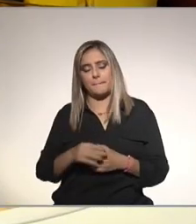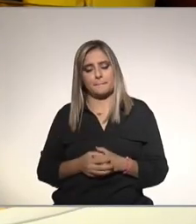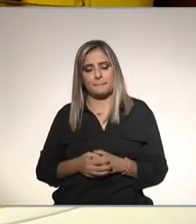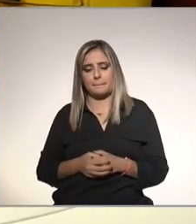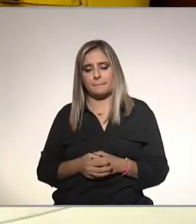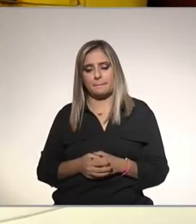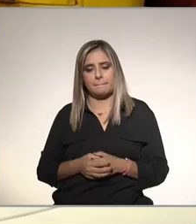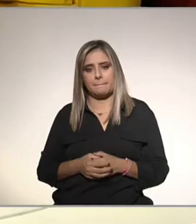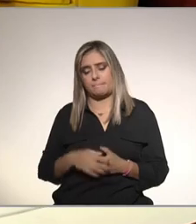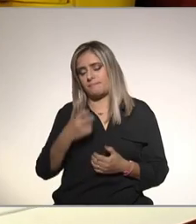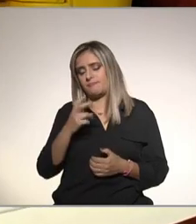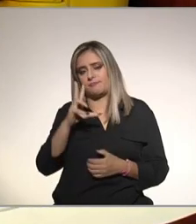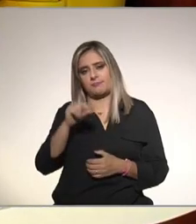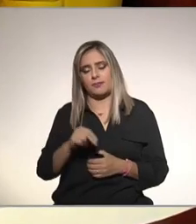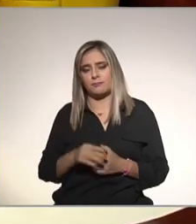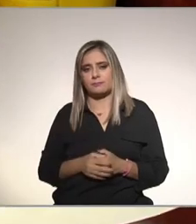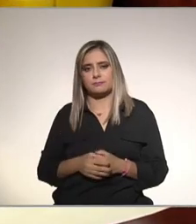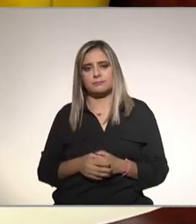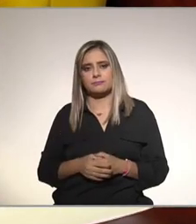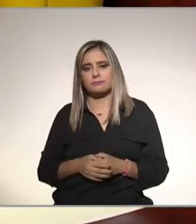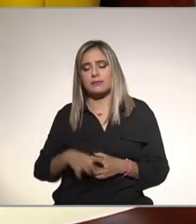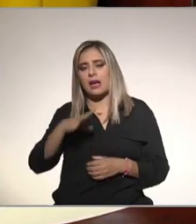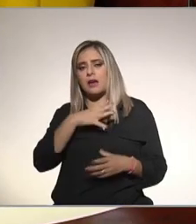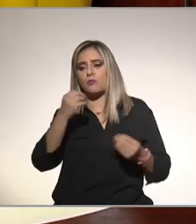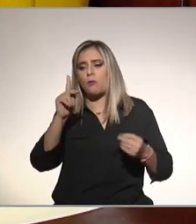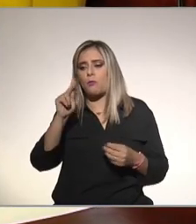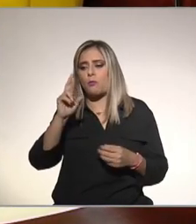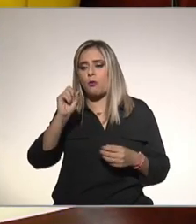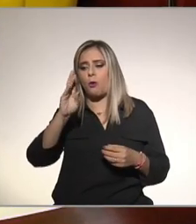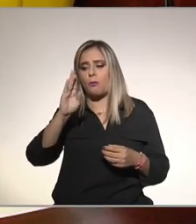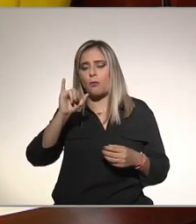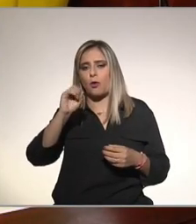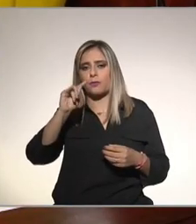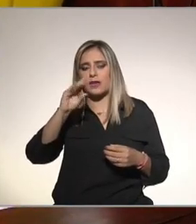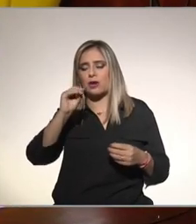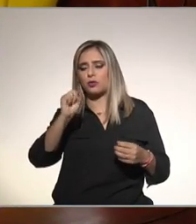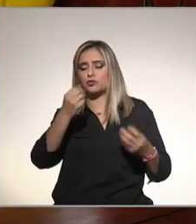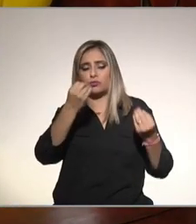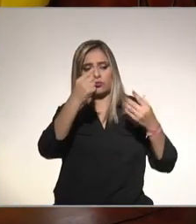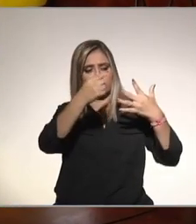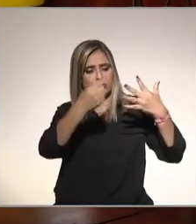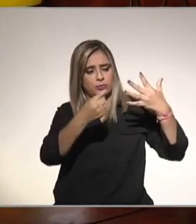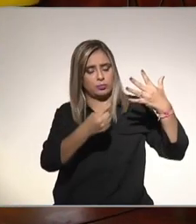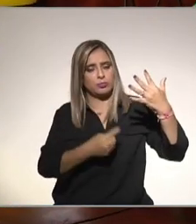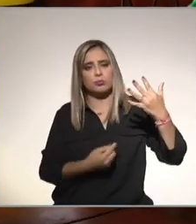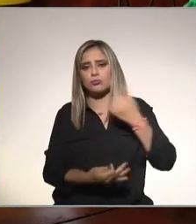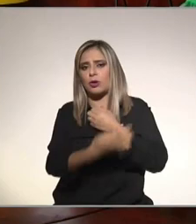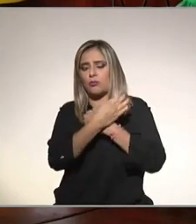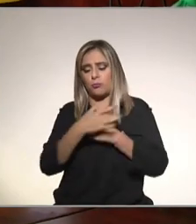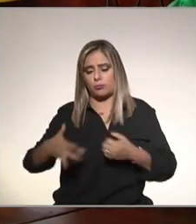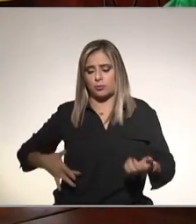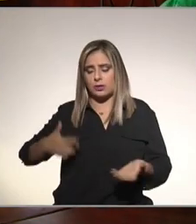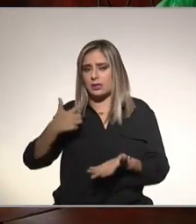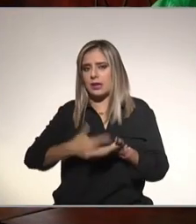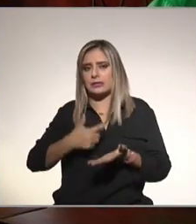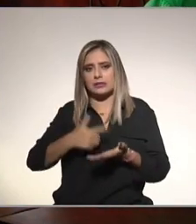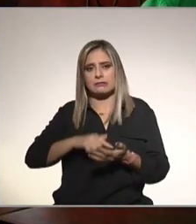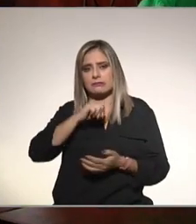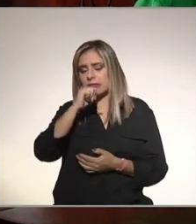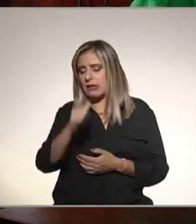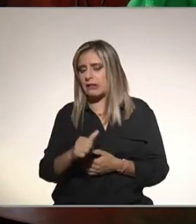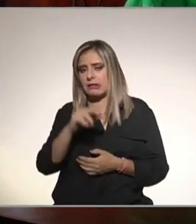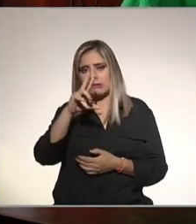tan fácil y tan sencillo no hay un boom de probióticos y ya se habló también del tema existen probióticos de calidad